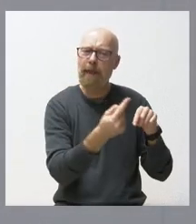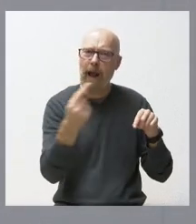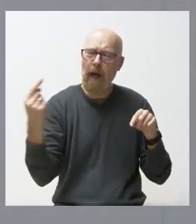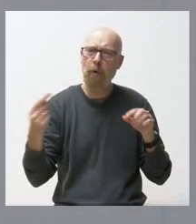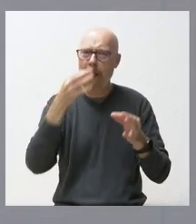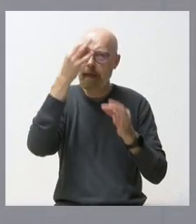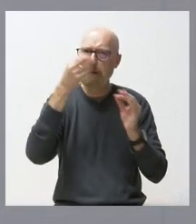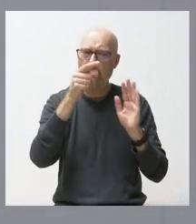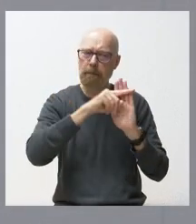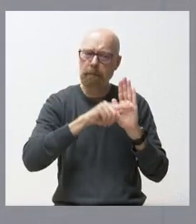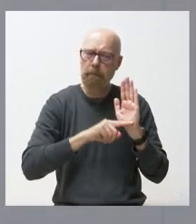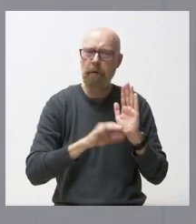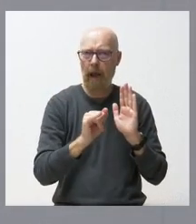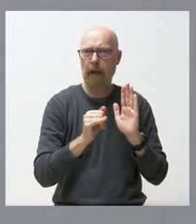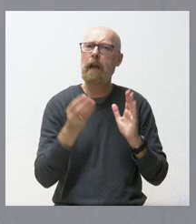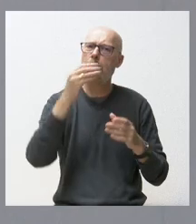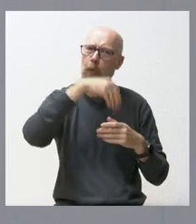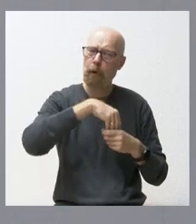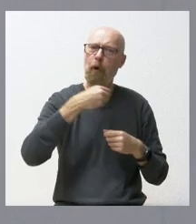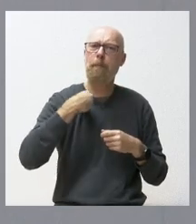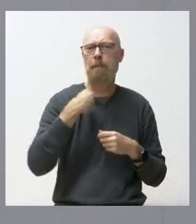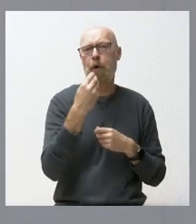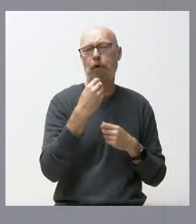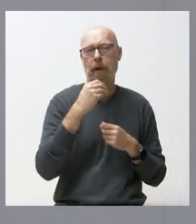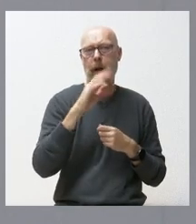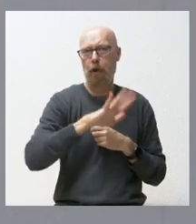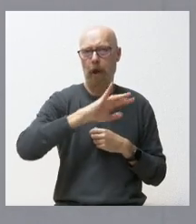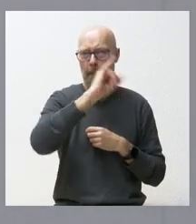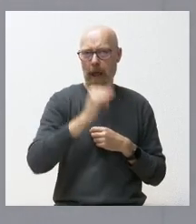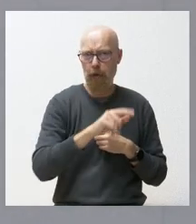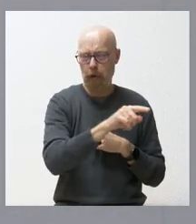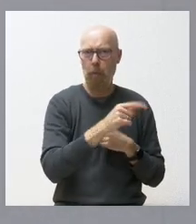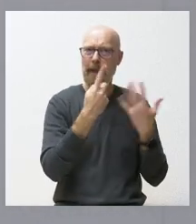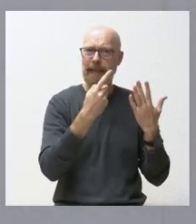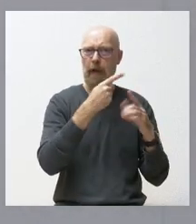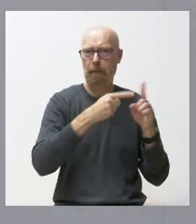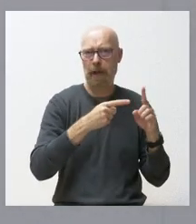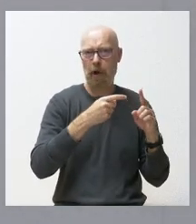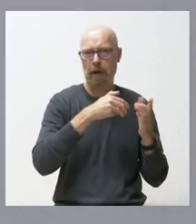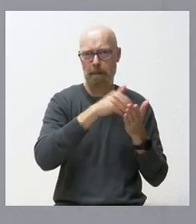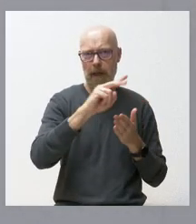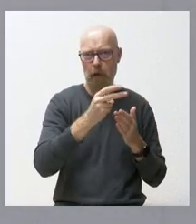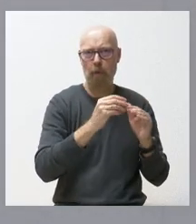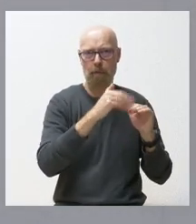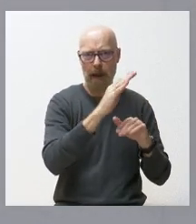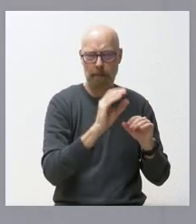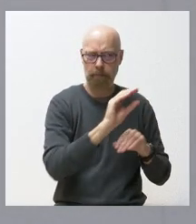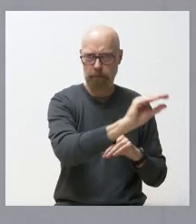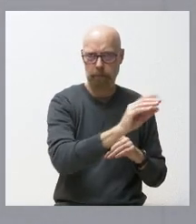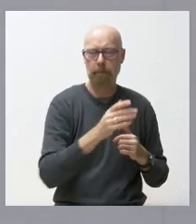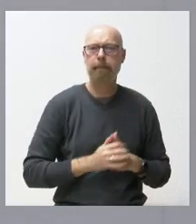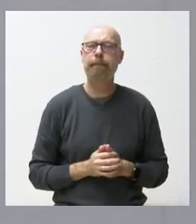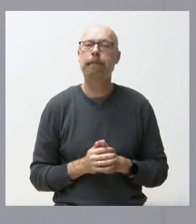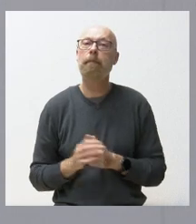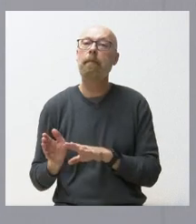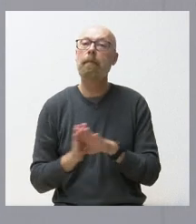el Consejo Comarcal del Bierzo, hasta superar esos 6,5 millones de euros que les señalaba inicialmente. Un siguiente